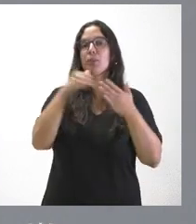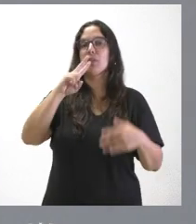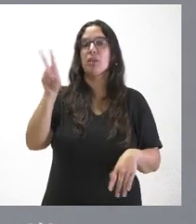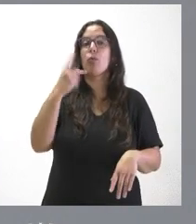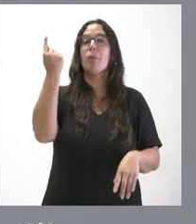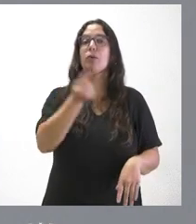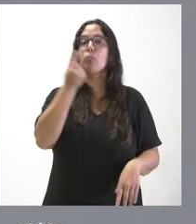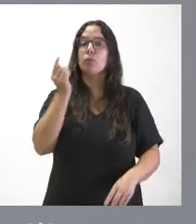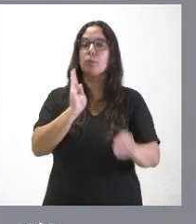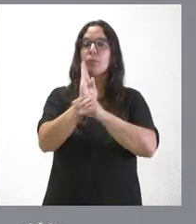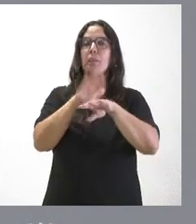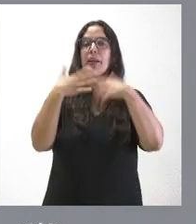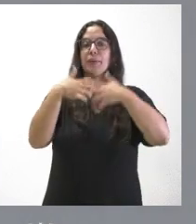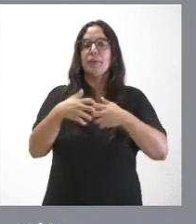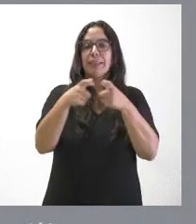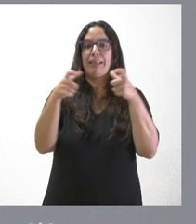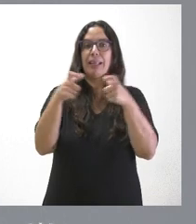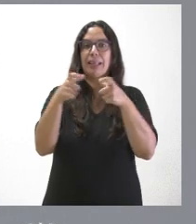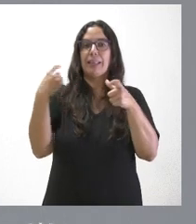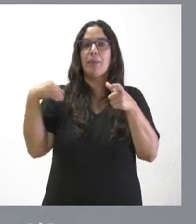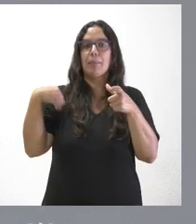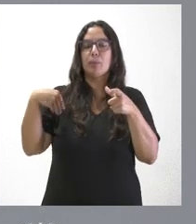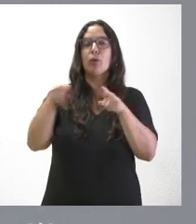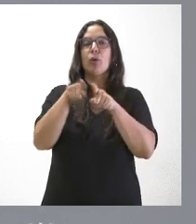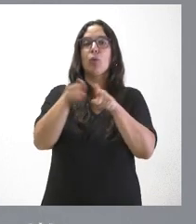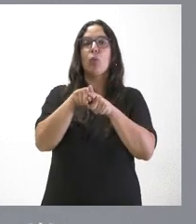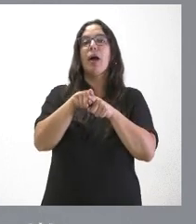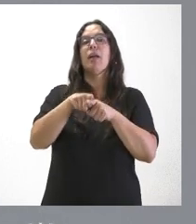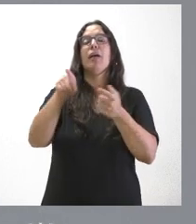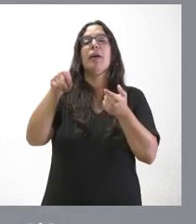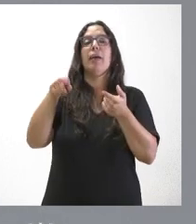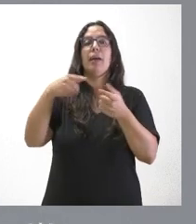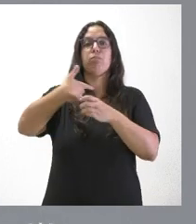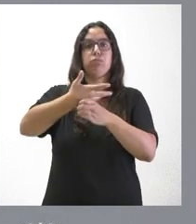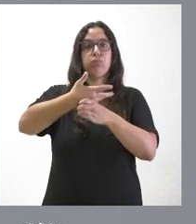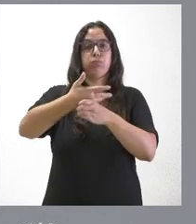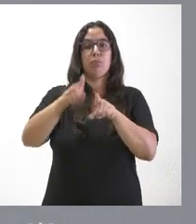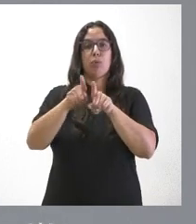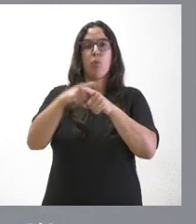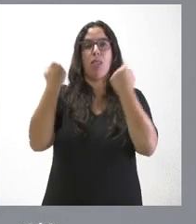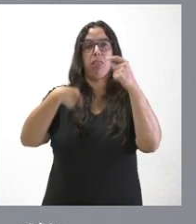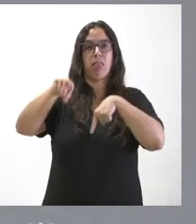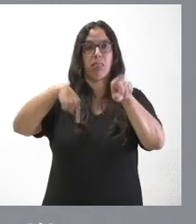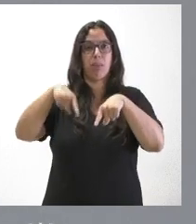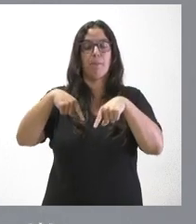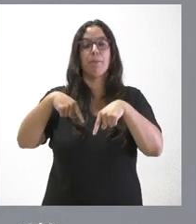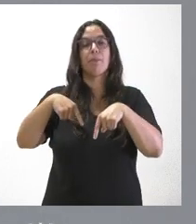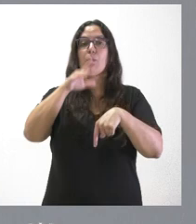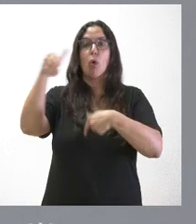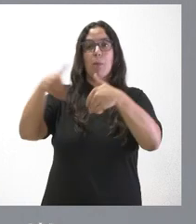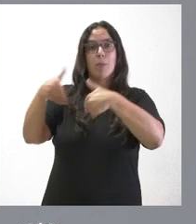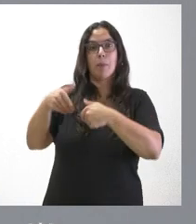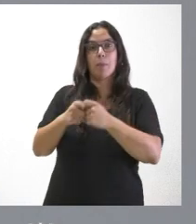presupuesto que se destina a la fabricación de tarjetas para tacógrafos digitales para el transporte por carretera ante el aumento de la demanda de este tipo